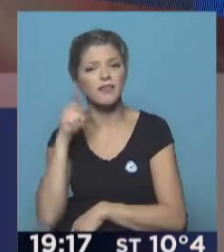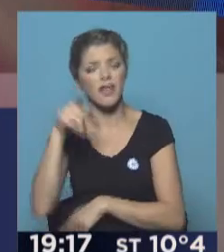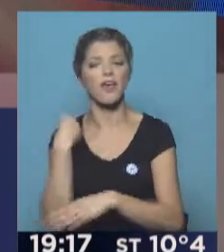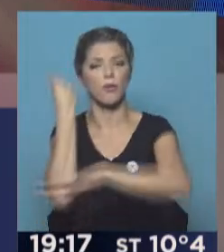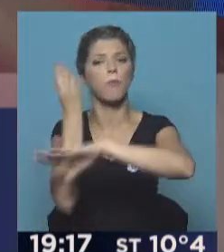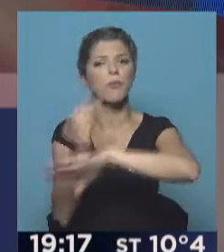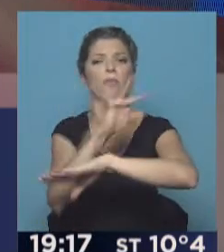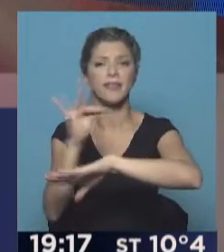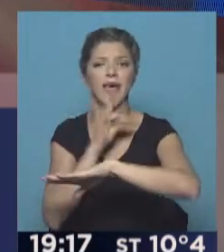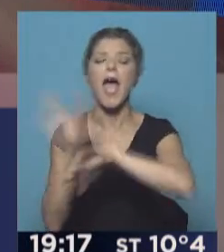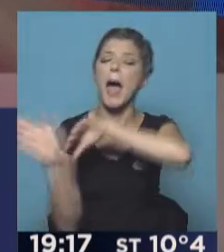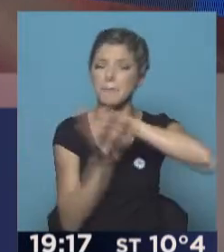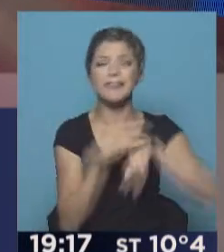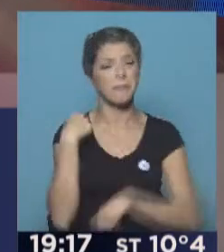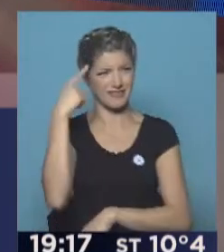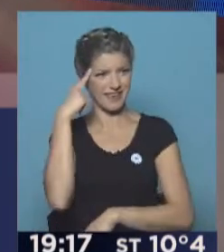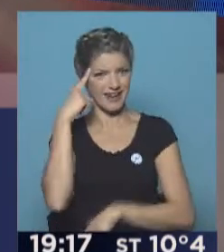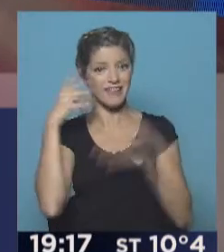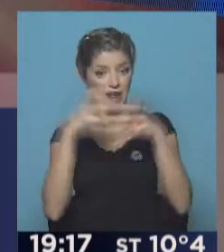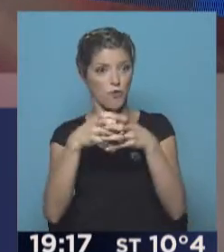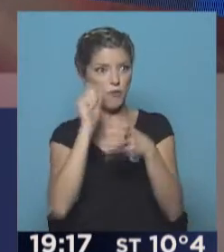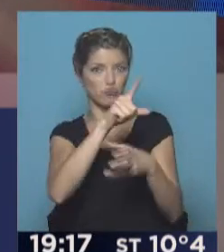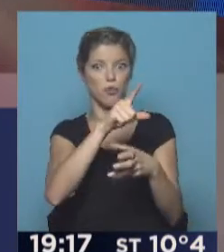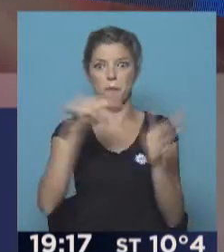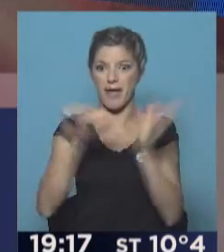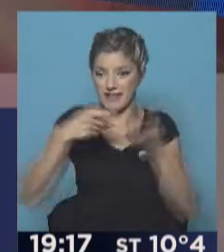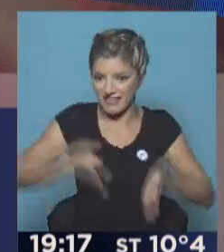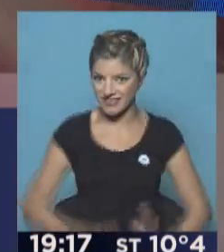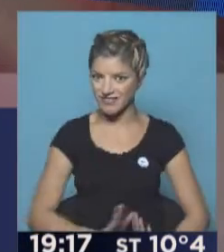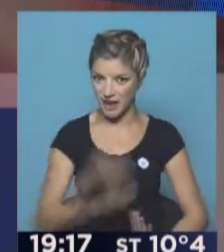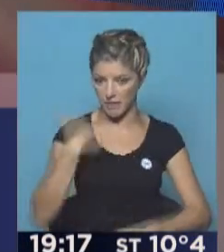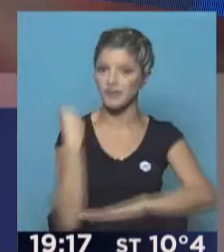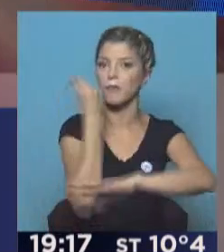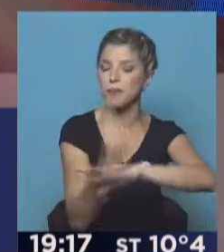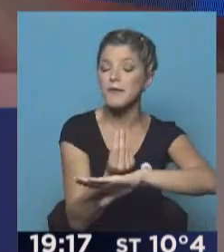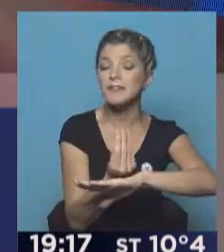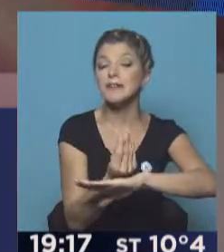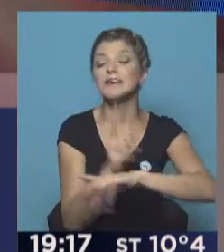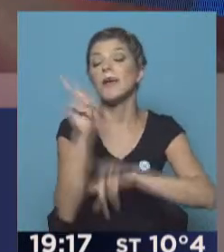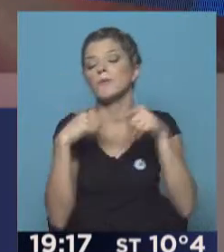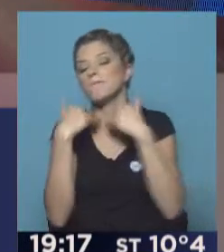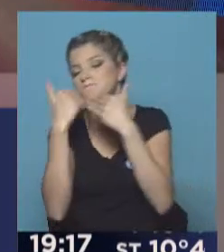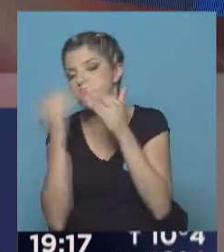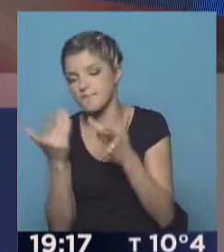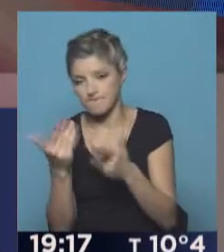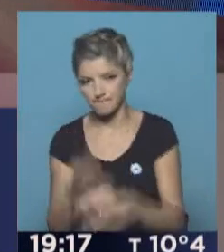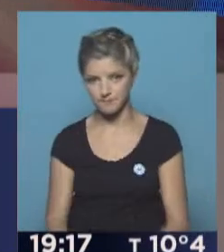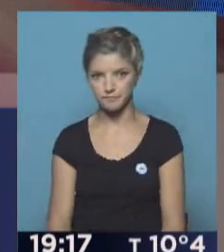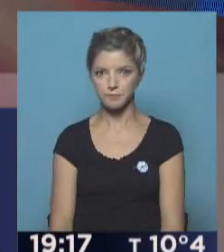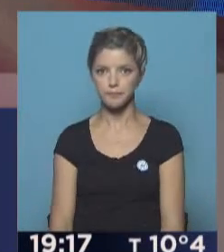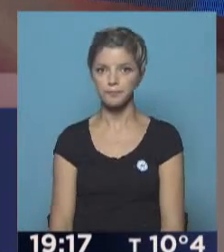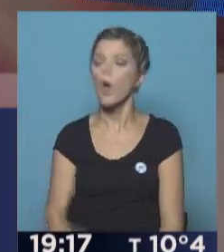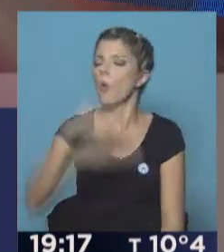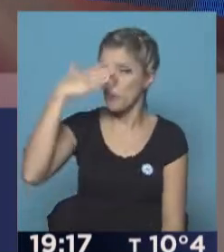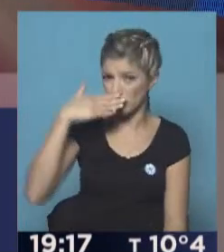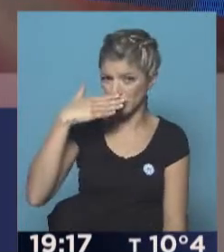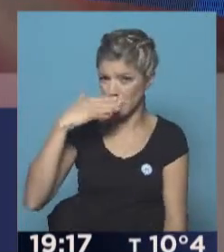entrenador de dirigir a la selección de su país? Es una pregunta cuya respuesta no tenemos y la verdad parece difícil de pensar. Por último, por ahora al menos, Román,